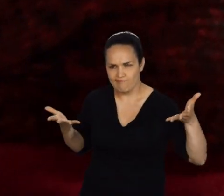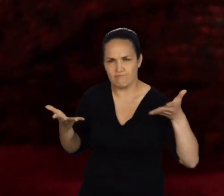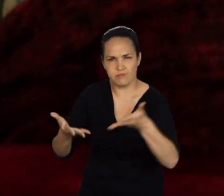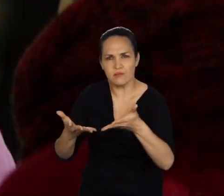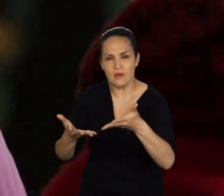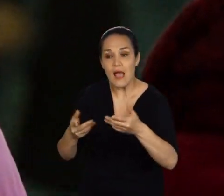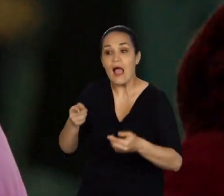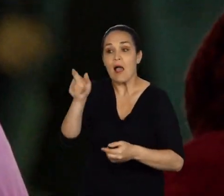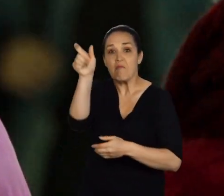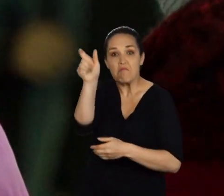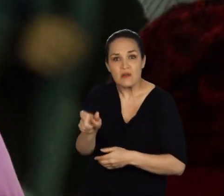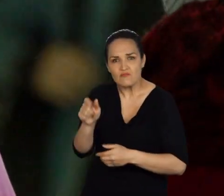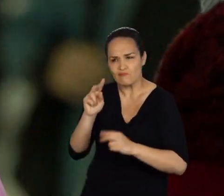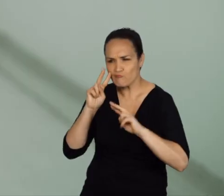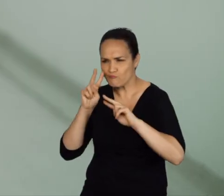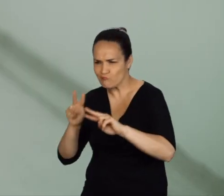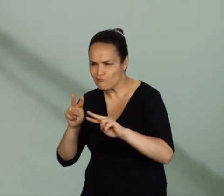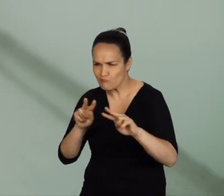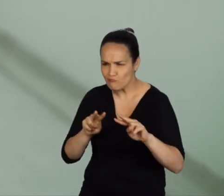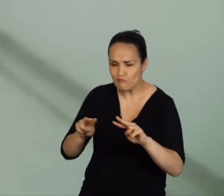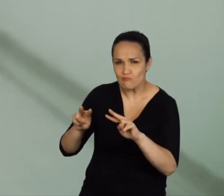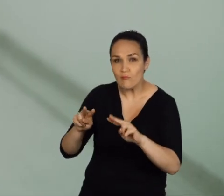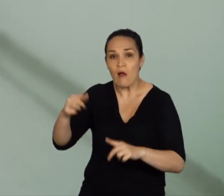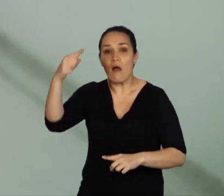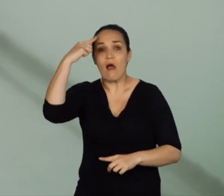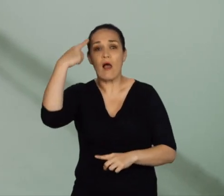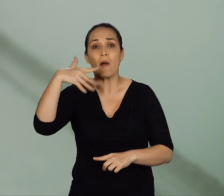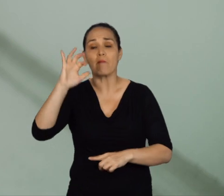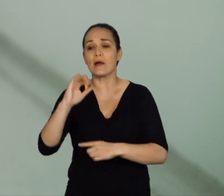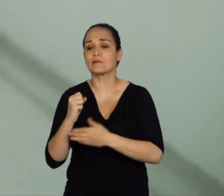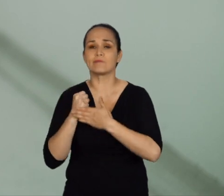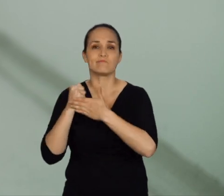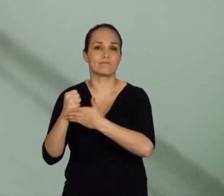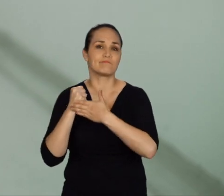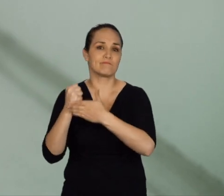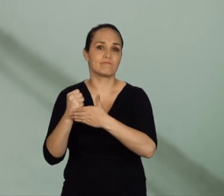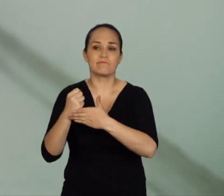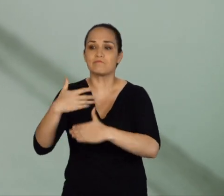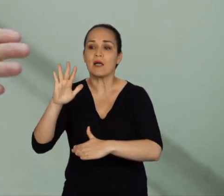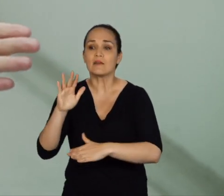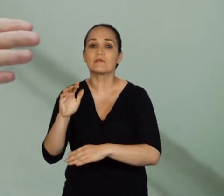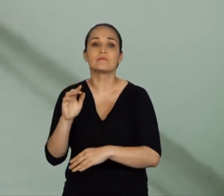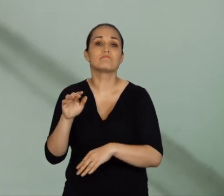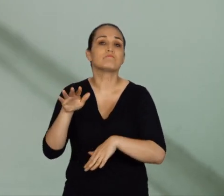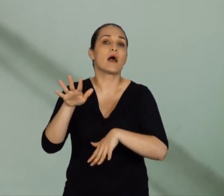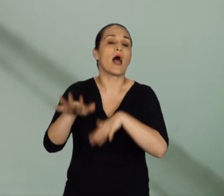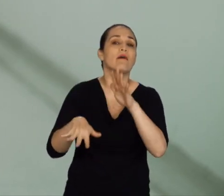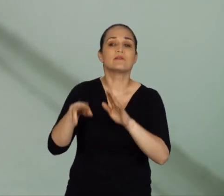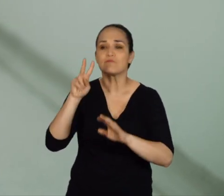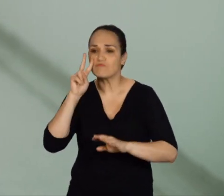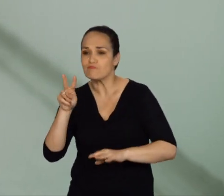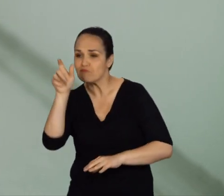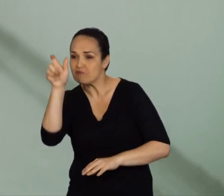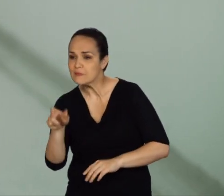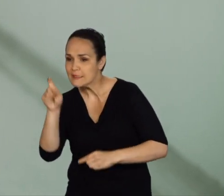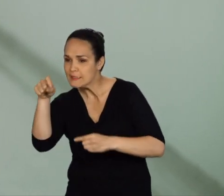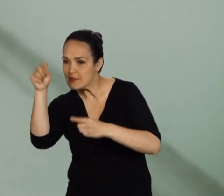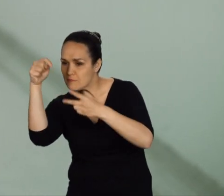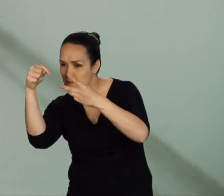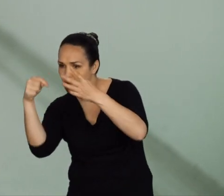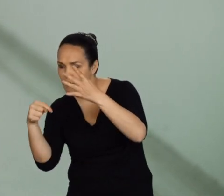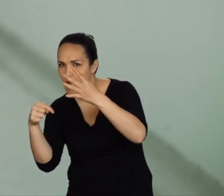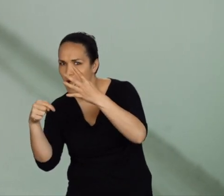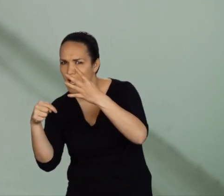realmente es cambiar un poco como la visión que se tiene desde la parte de soporte, que es una participación como una vez se